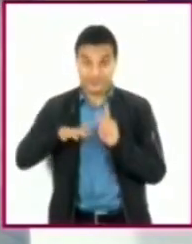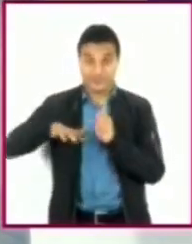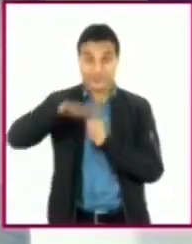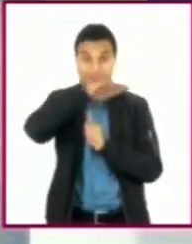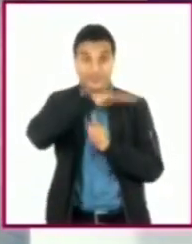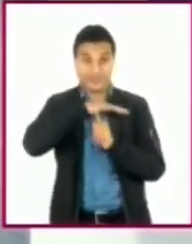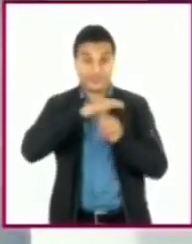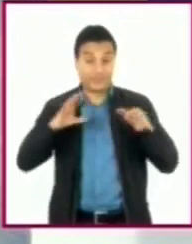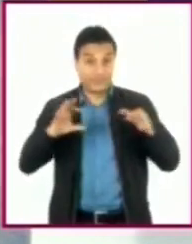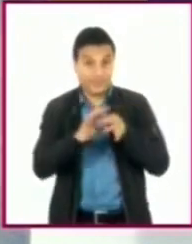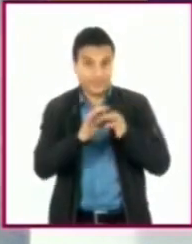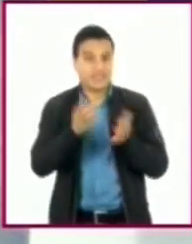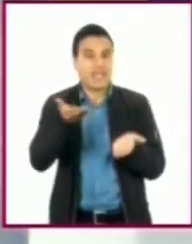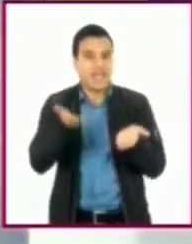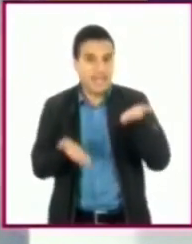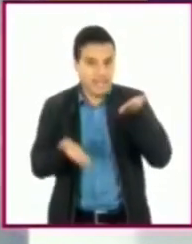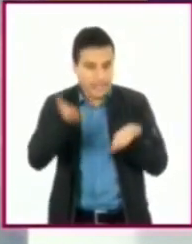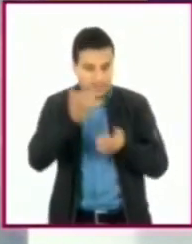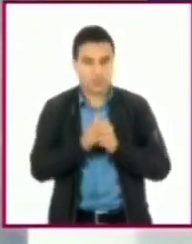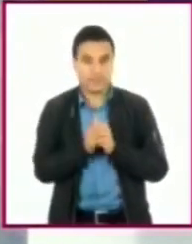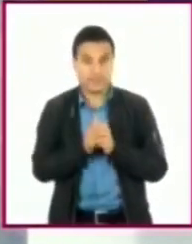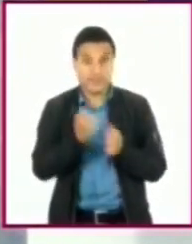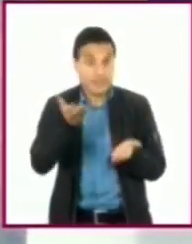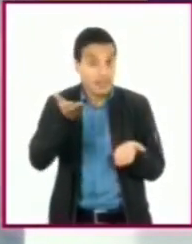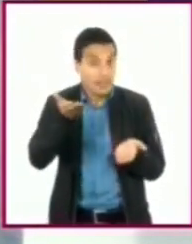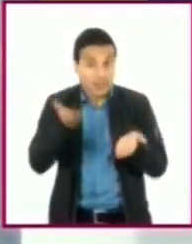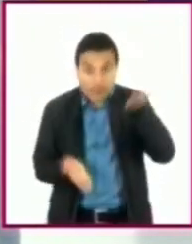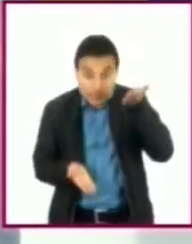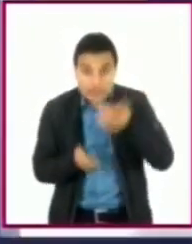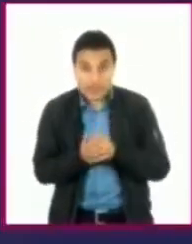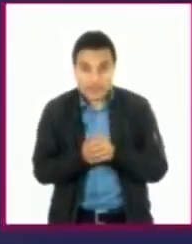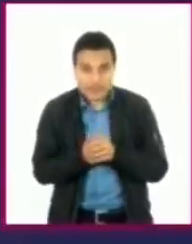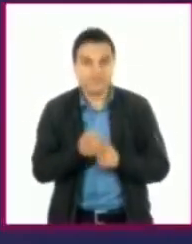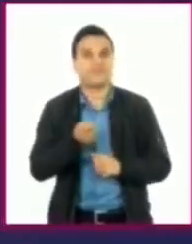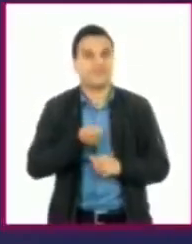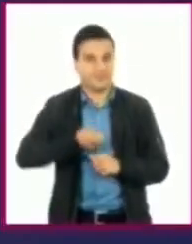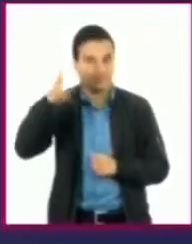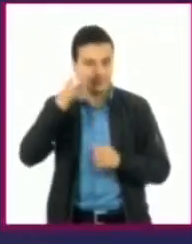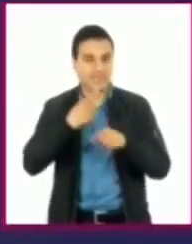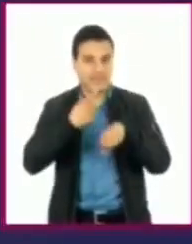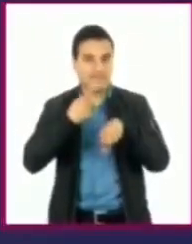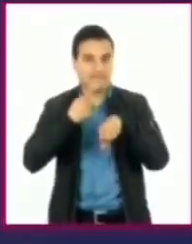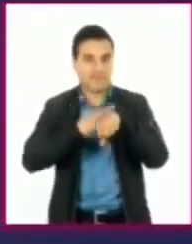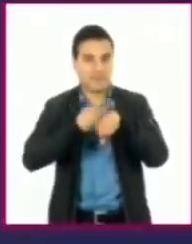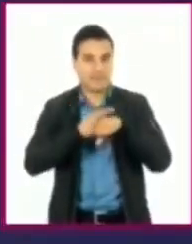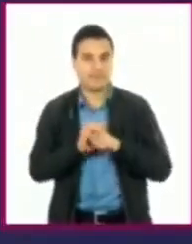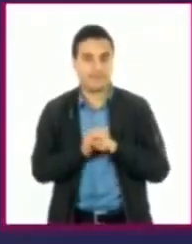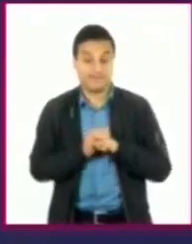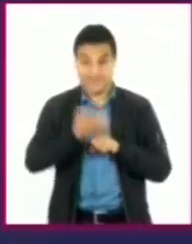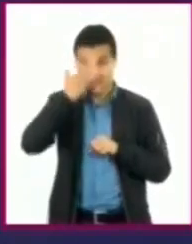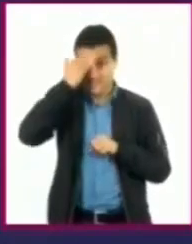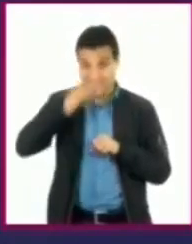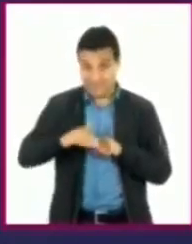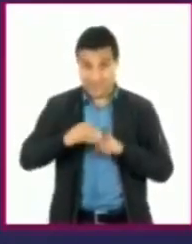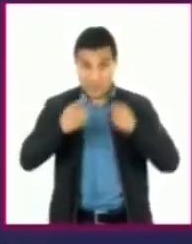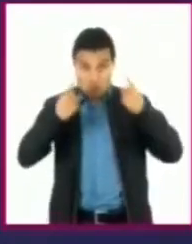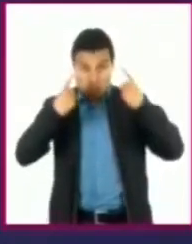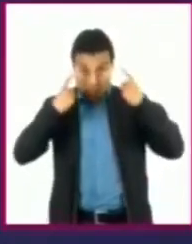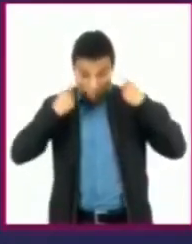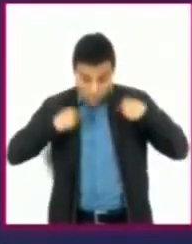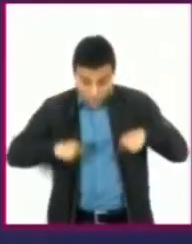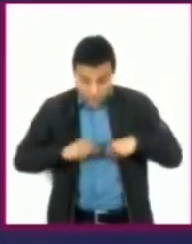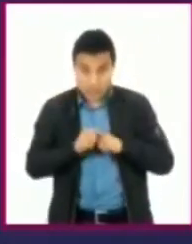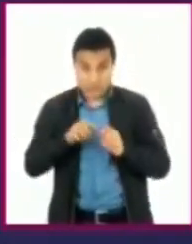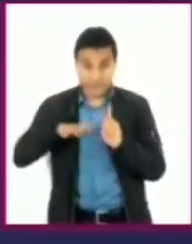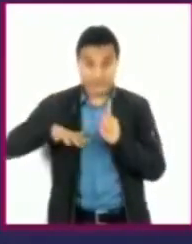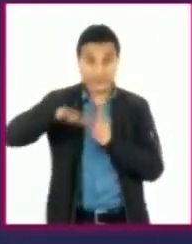La pérdida o ruptura de ese equilibrio es la enfermedad. ¿Sabías que nuestro organismo no solo responde al ambiente